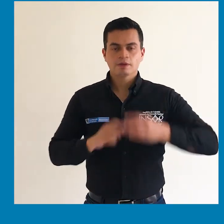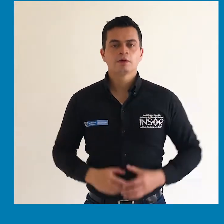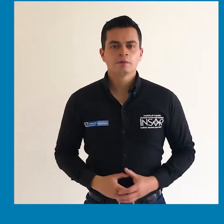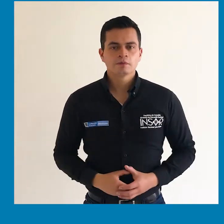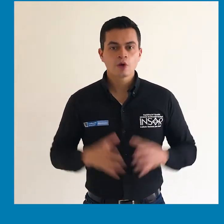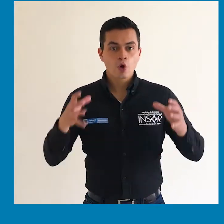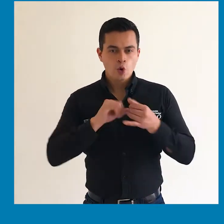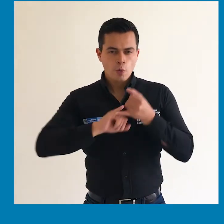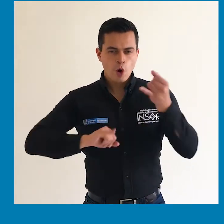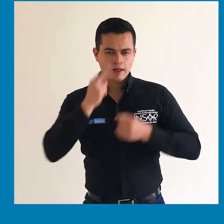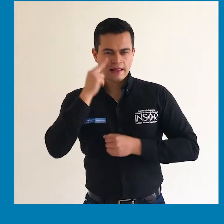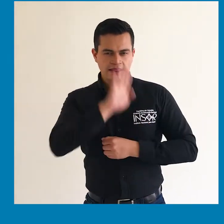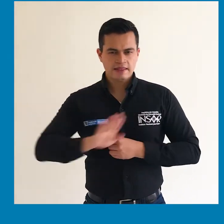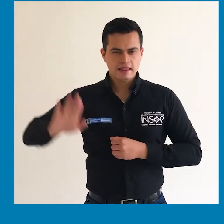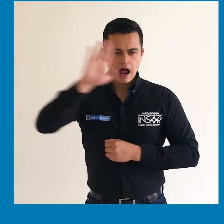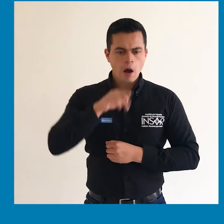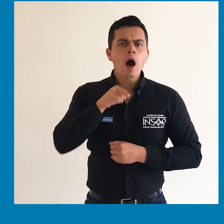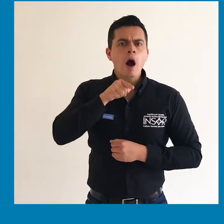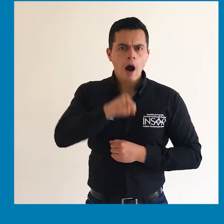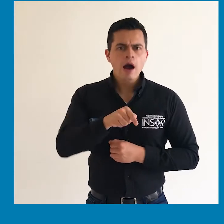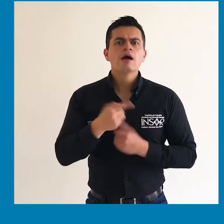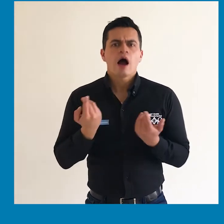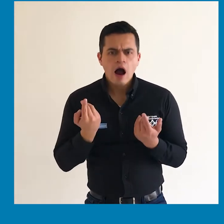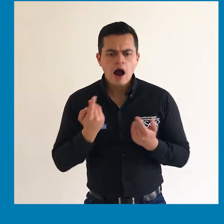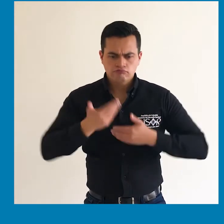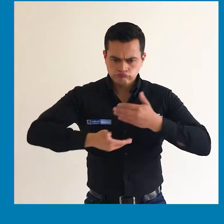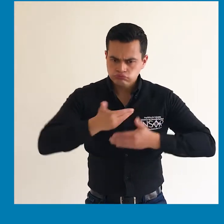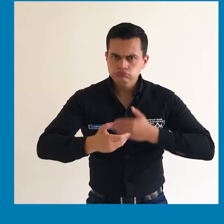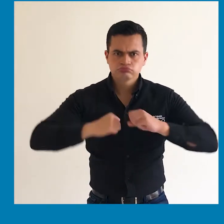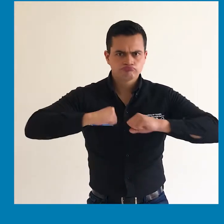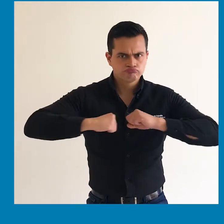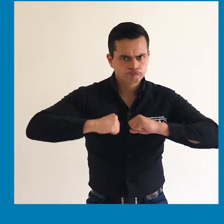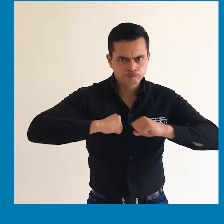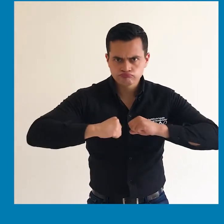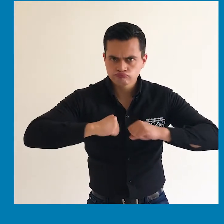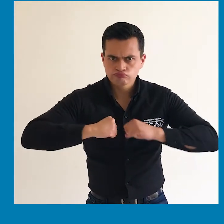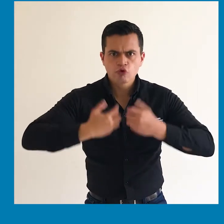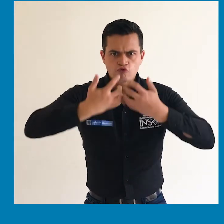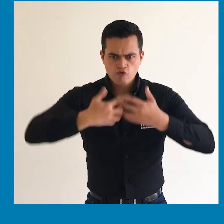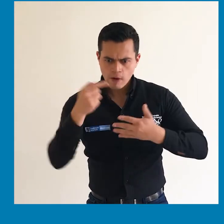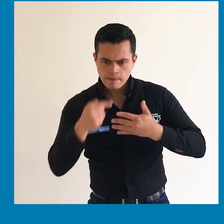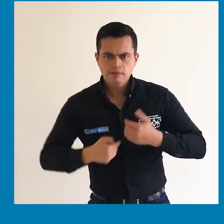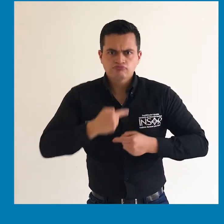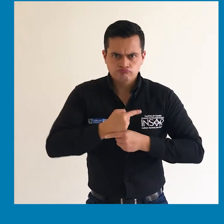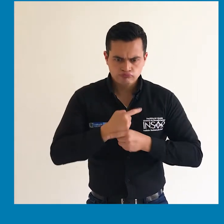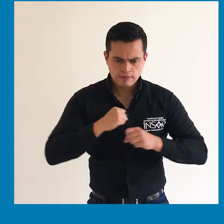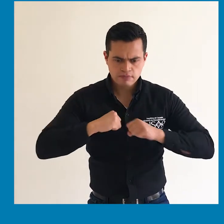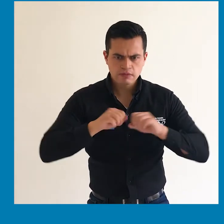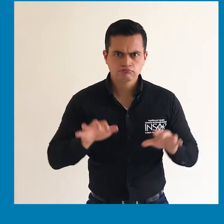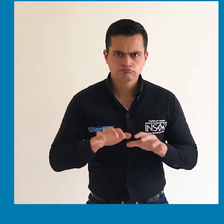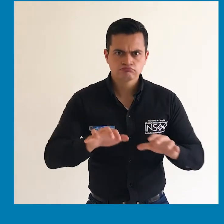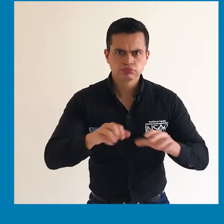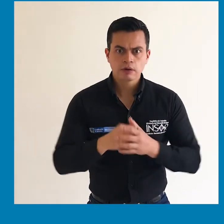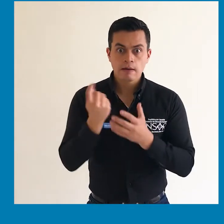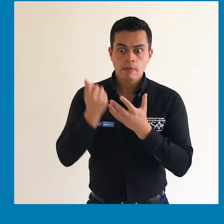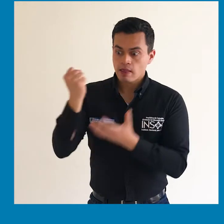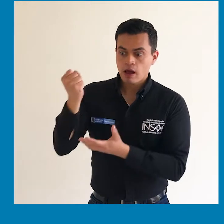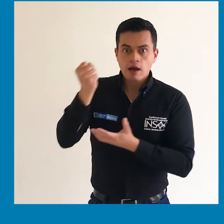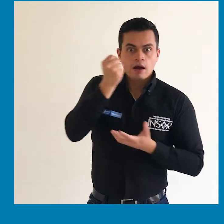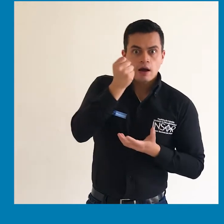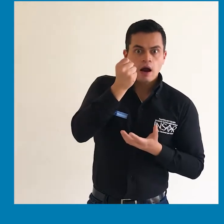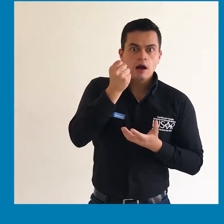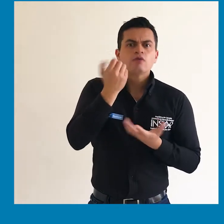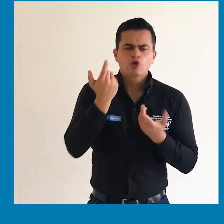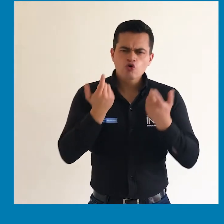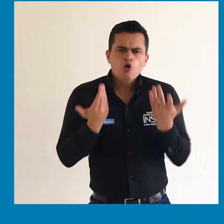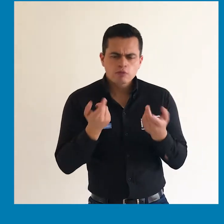Tercero. Definir la destinación de los recursos asignados para el funcionamiento del Mecanismo Independiente Nacional.